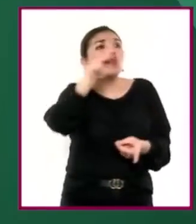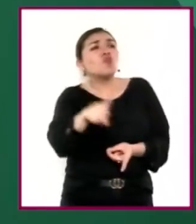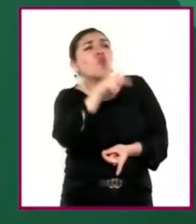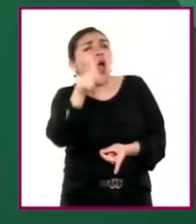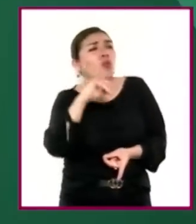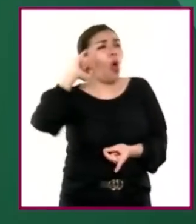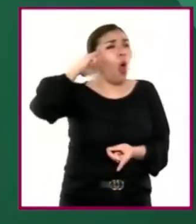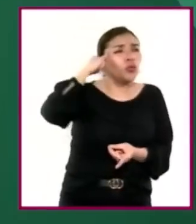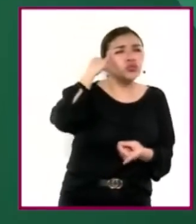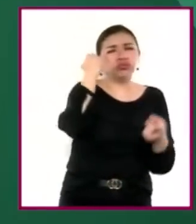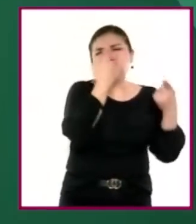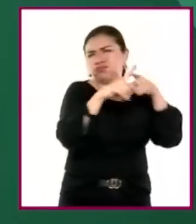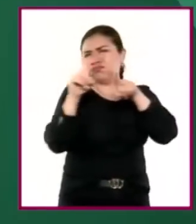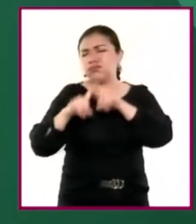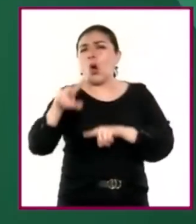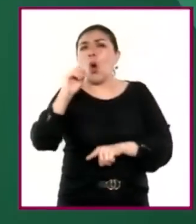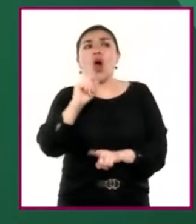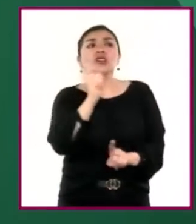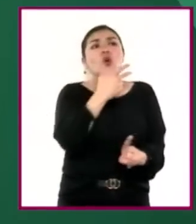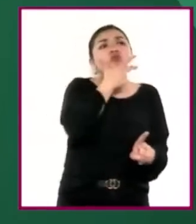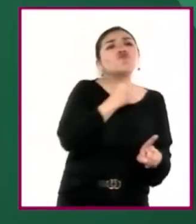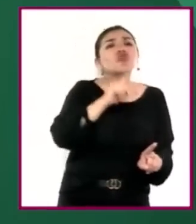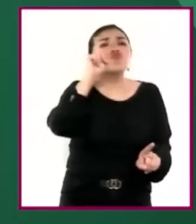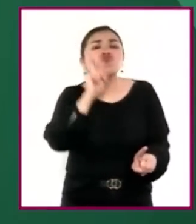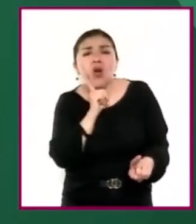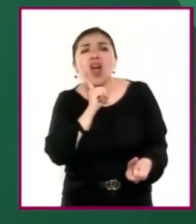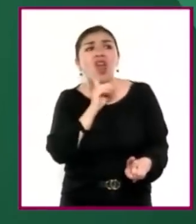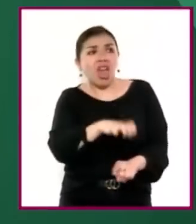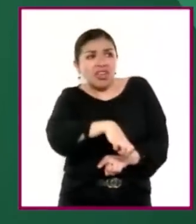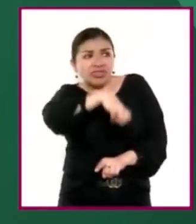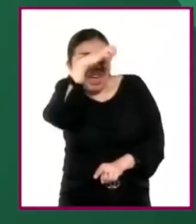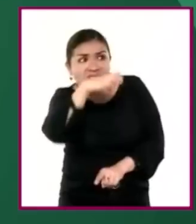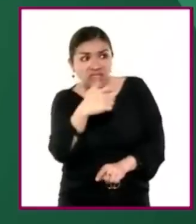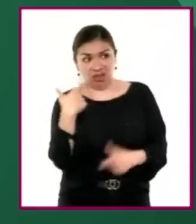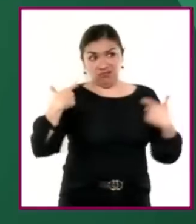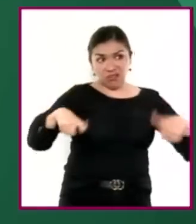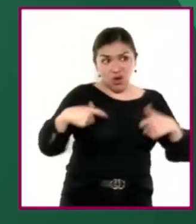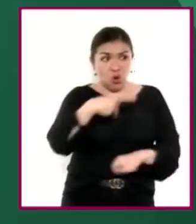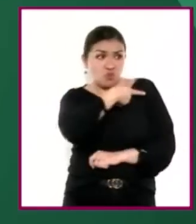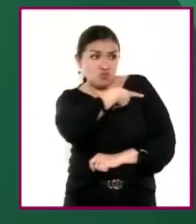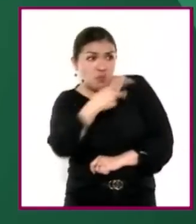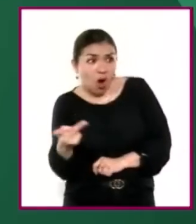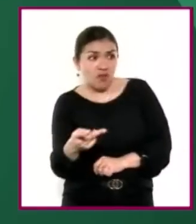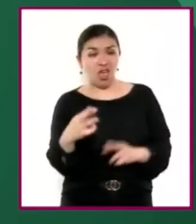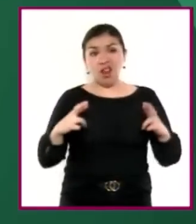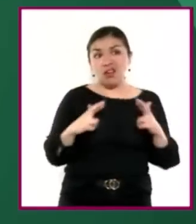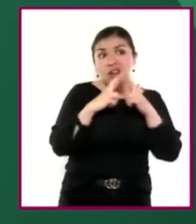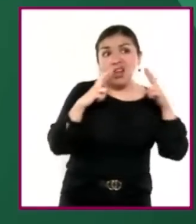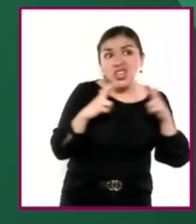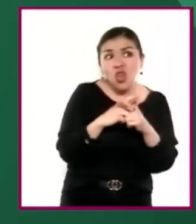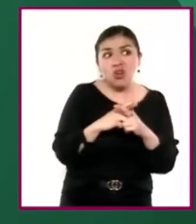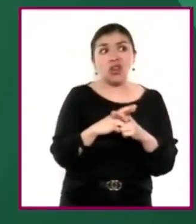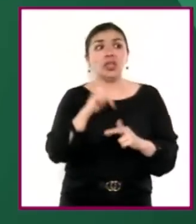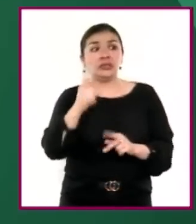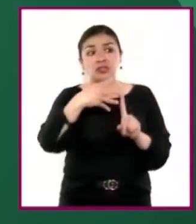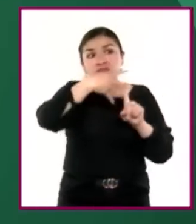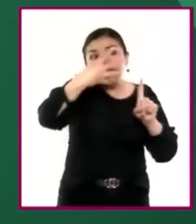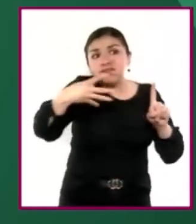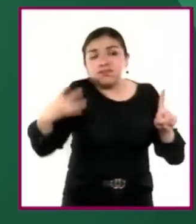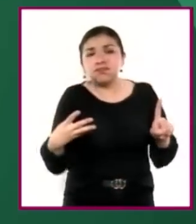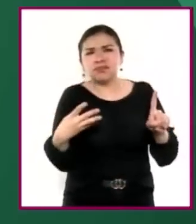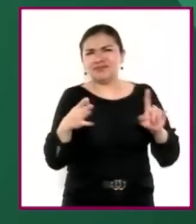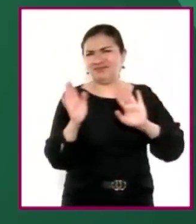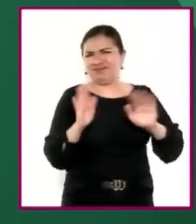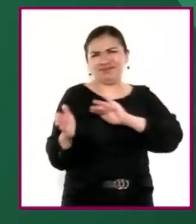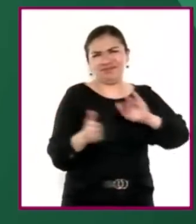o nacional, de su género, edad, condición socioeconómica, religión, identidad y orientaciones sexuales